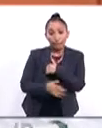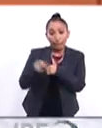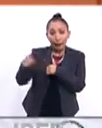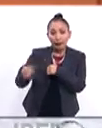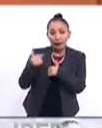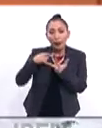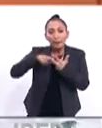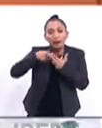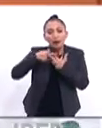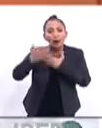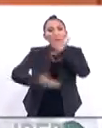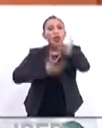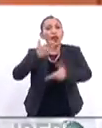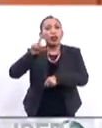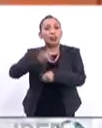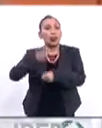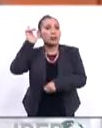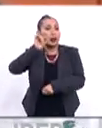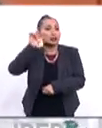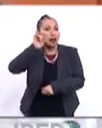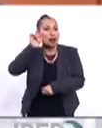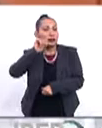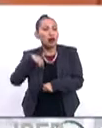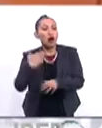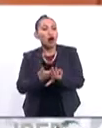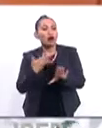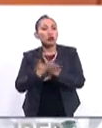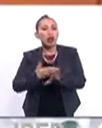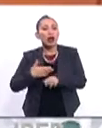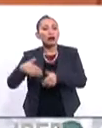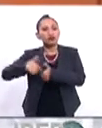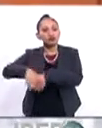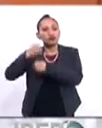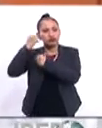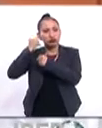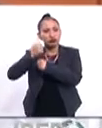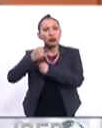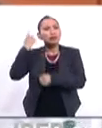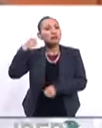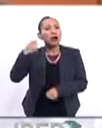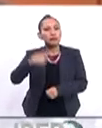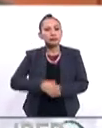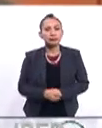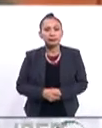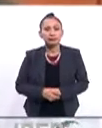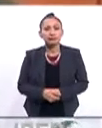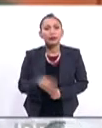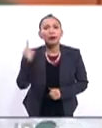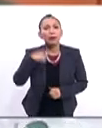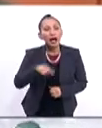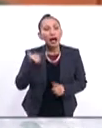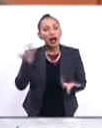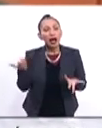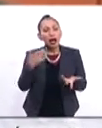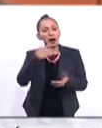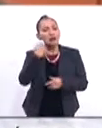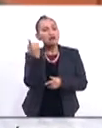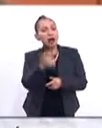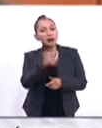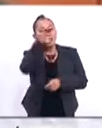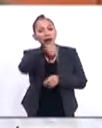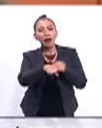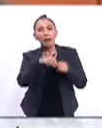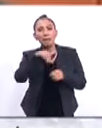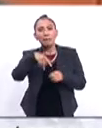dispararían el día de mañana contra la manifestación opositora. ¿Para qué? Para cumplir las órdenes de